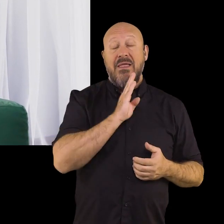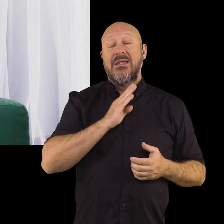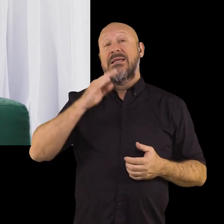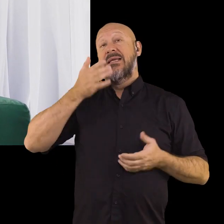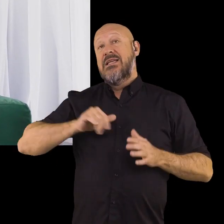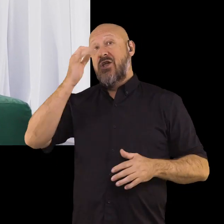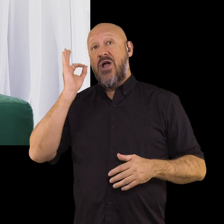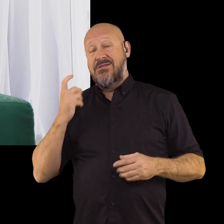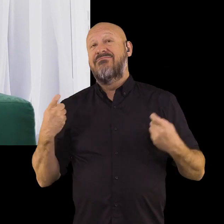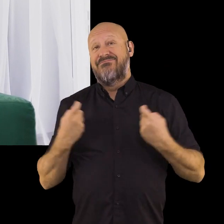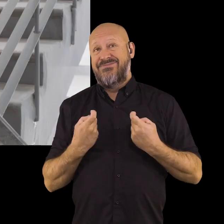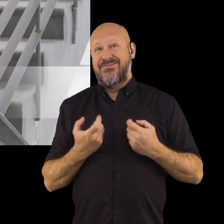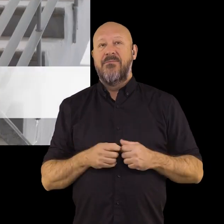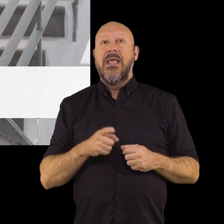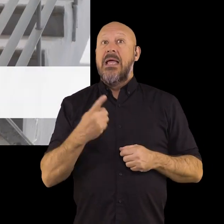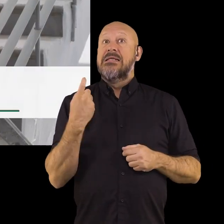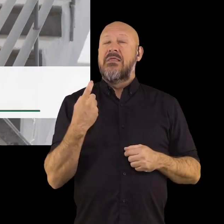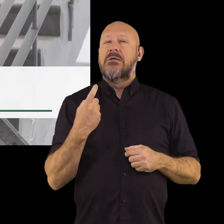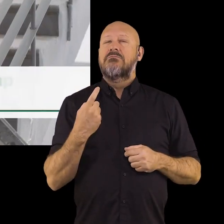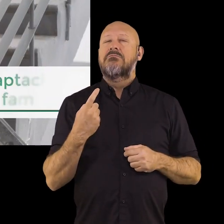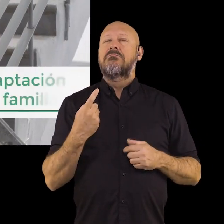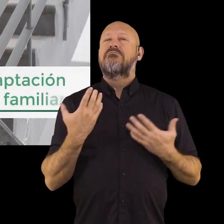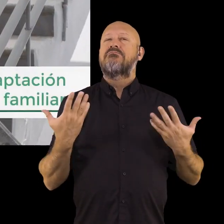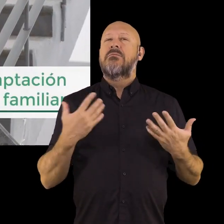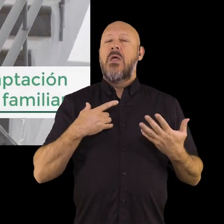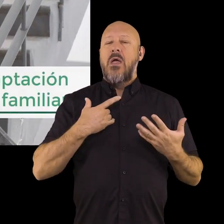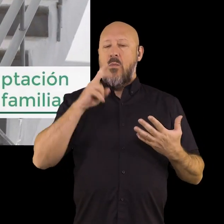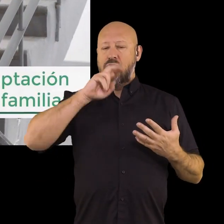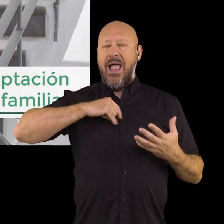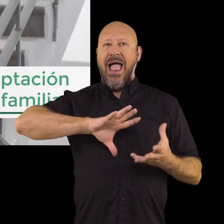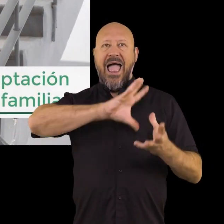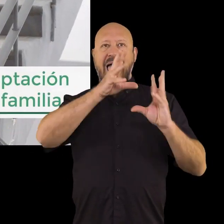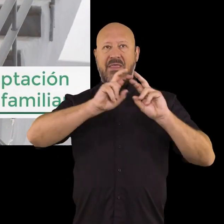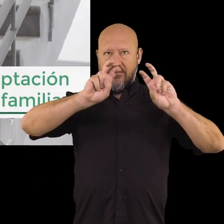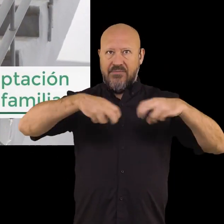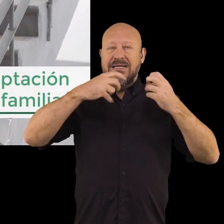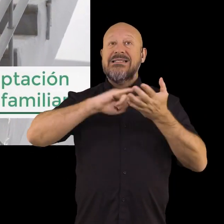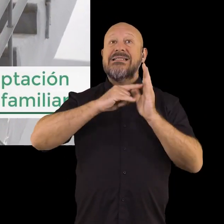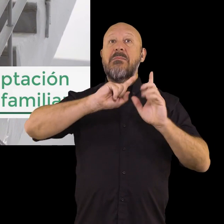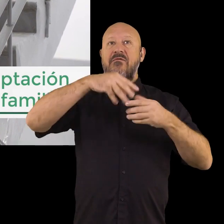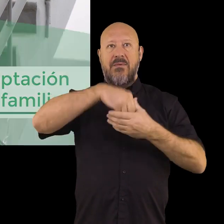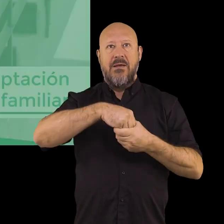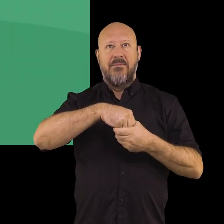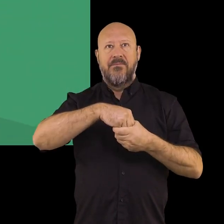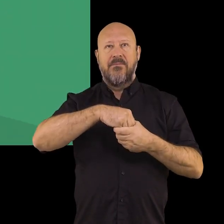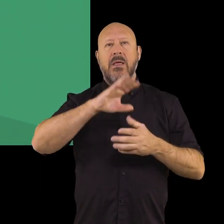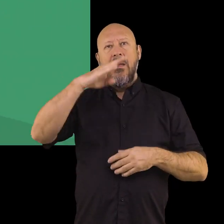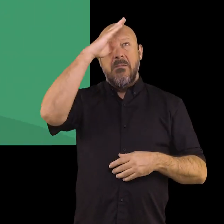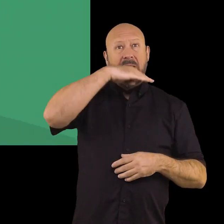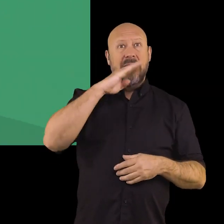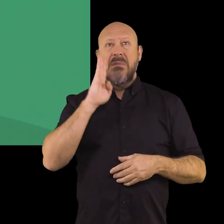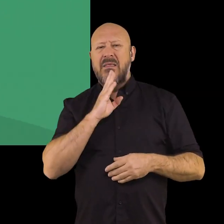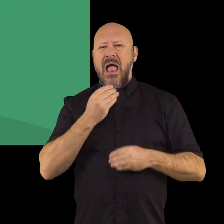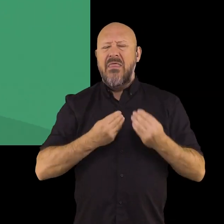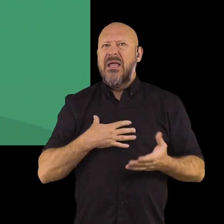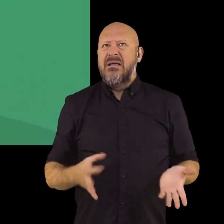hijas y padres y madres. Es necesaria, por tanto, una readaptación del sistema familiar. ¿Qué pueden